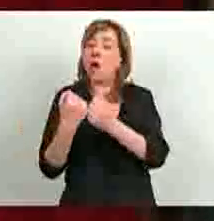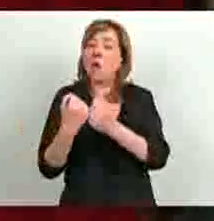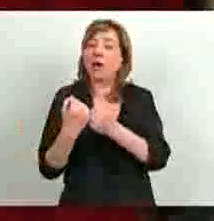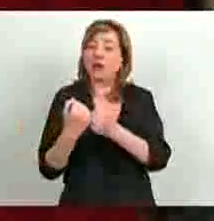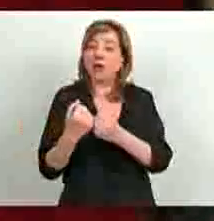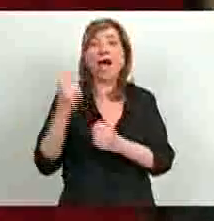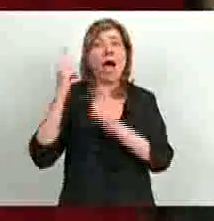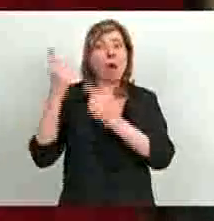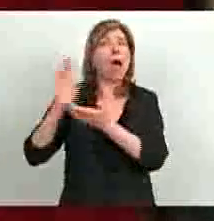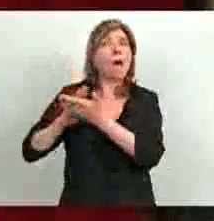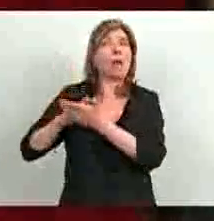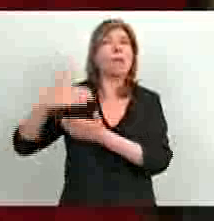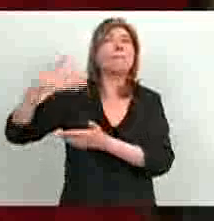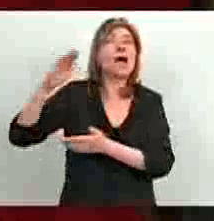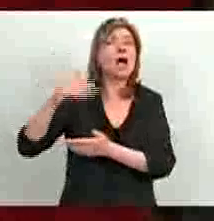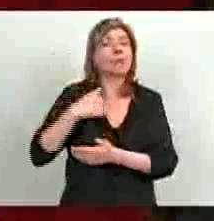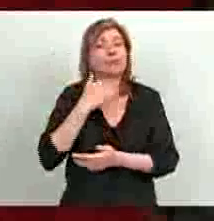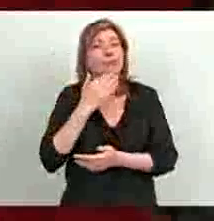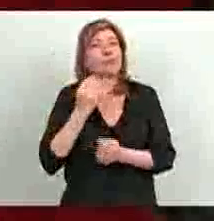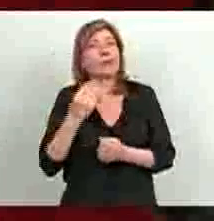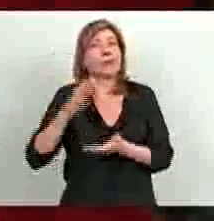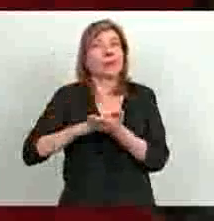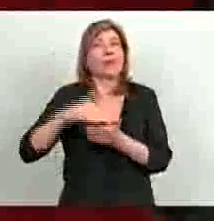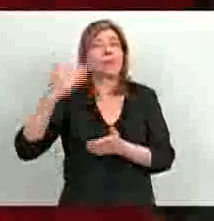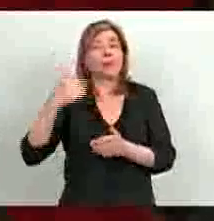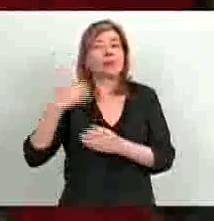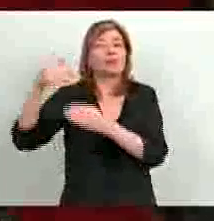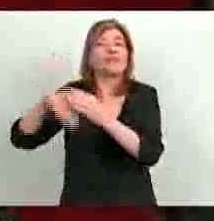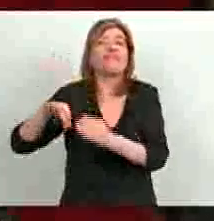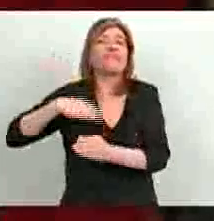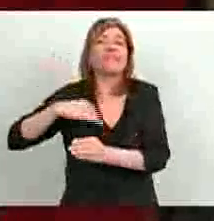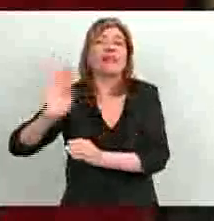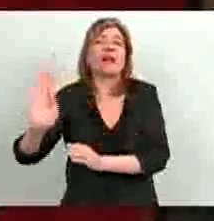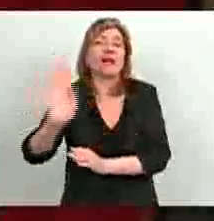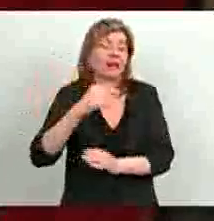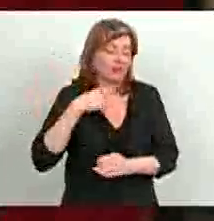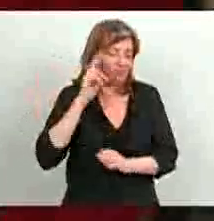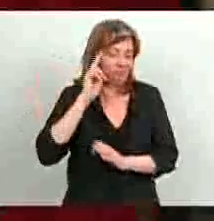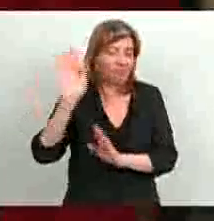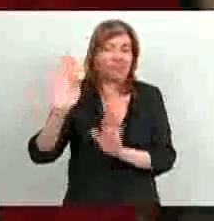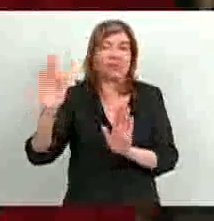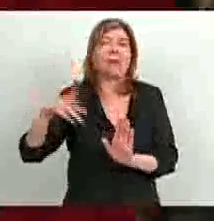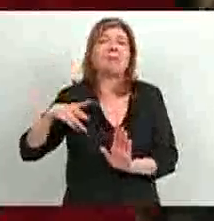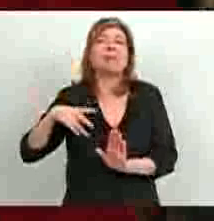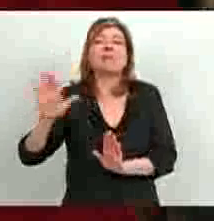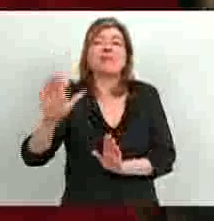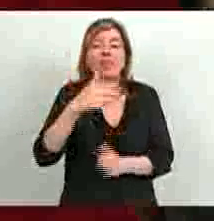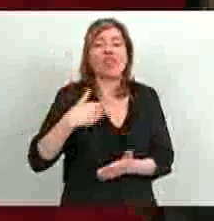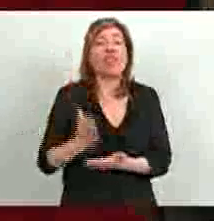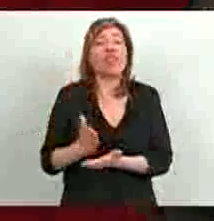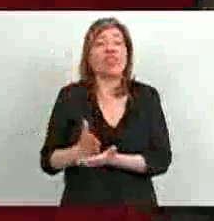Veo que algunos aplauden más que otros, no sé por qué será, pero bueno, no quiero meterme en la vida privada de nadie. Esto es vida privada, son derechos